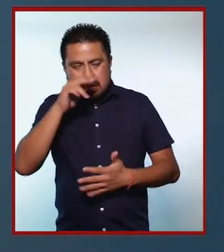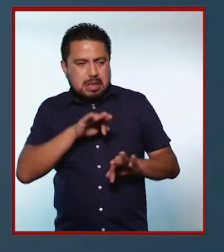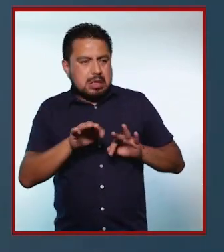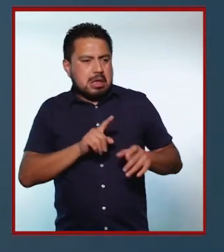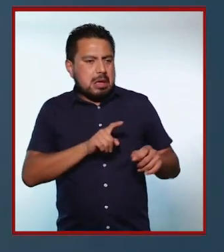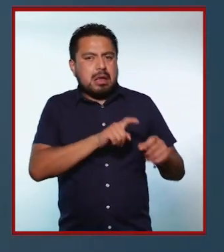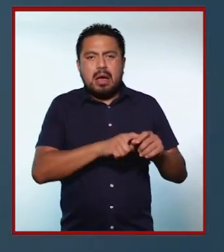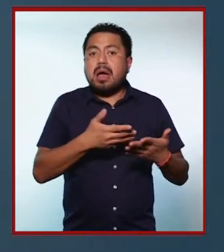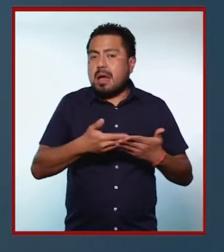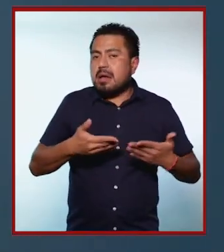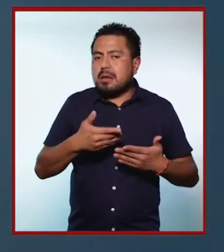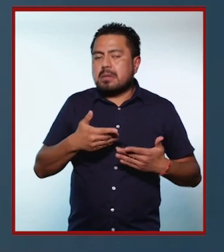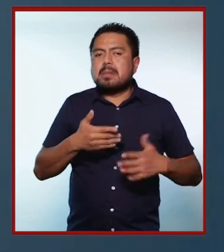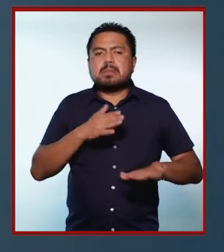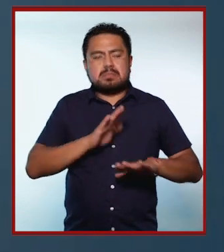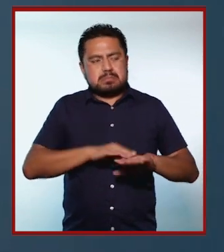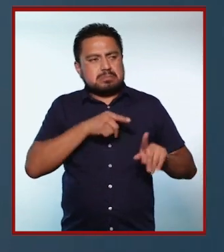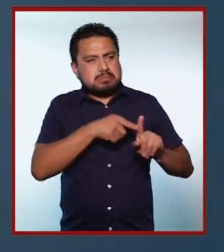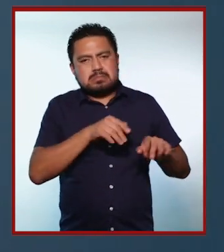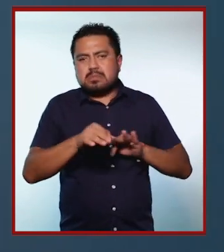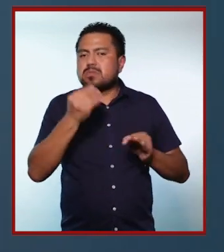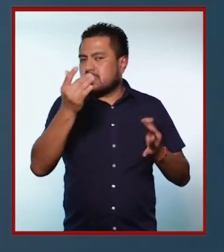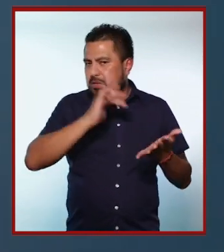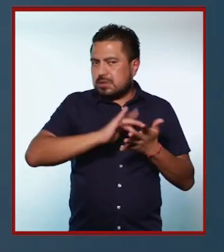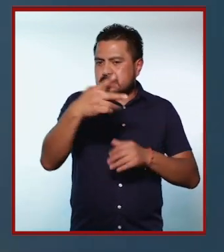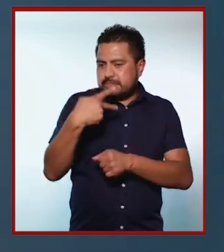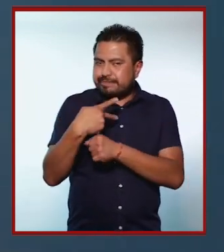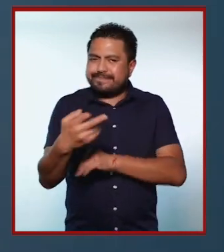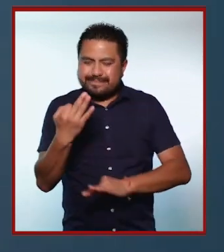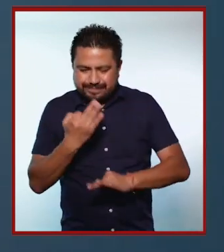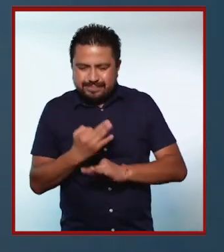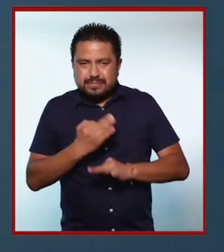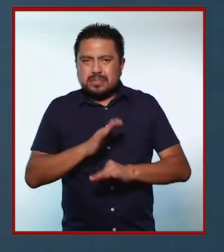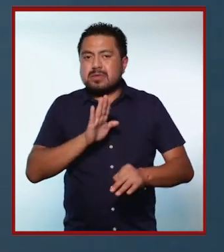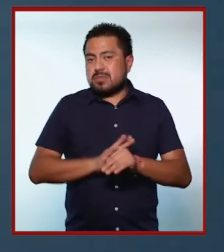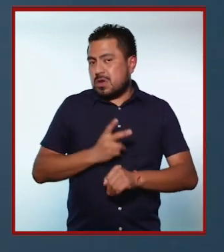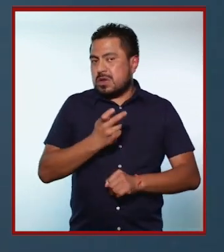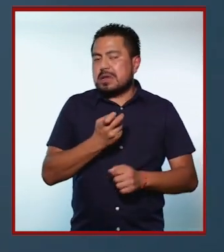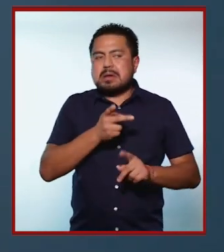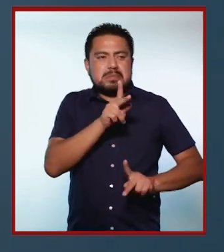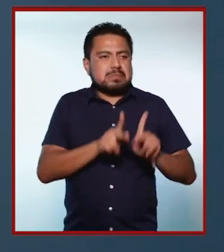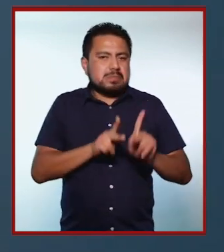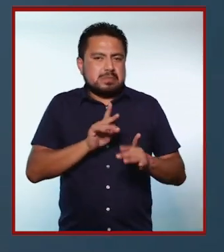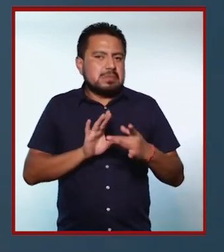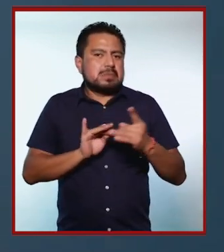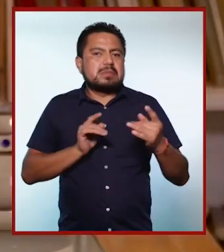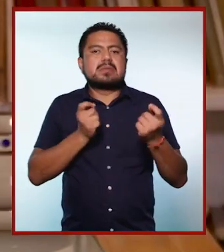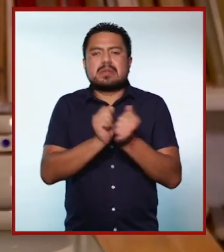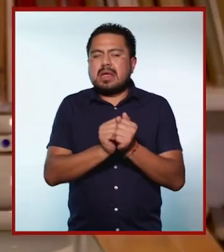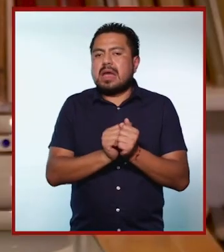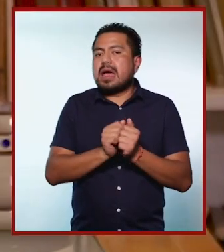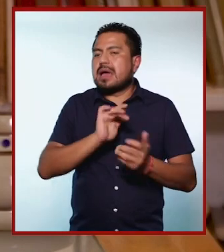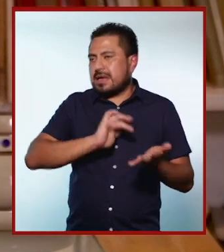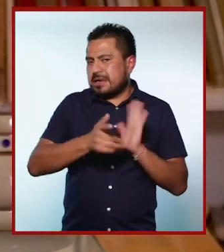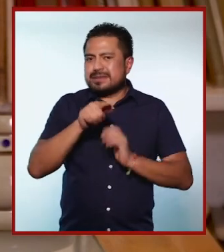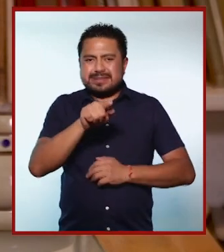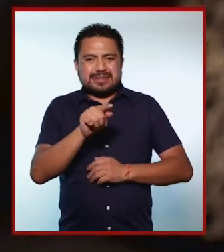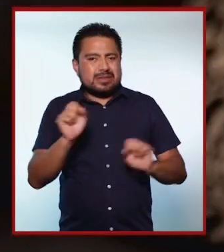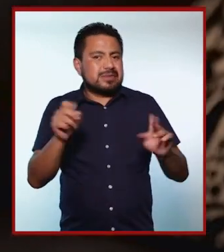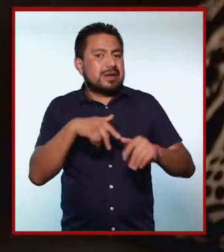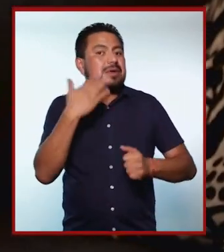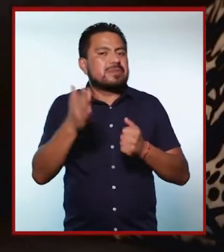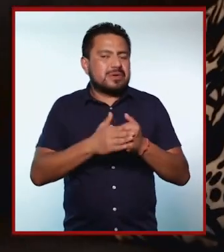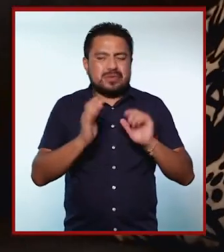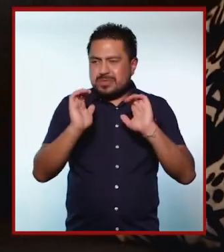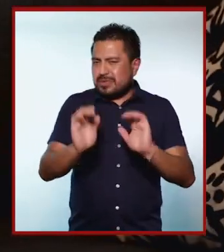en la Ciudad de México, entonces bueno, prácticamente a eso me dedico. Pues muchas gracias por la invitación y por esta plática. Gracias a ti, Pau. Gracias